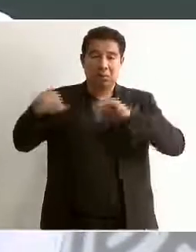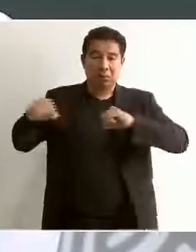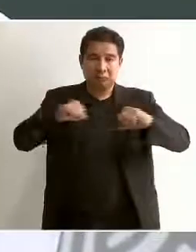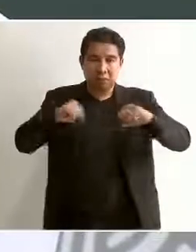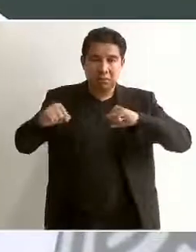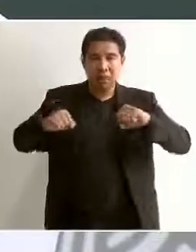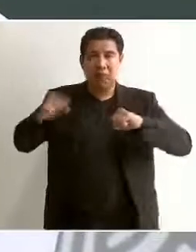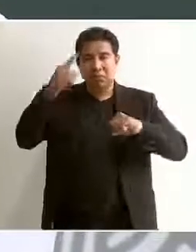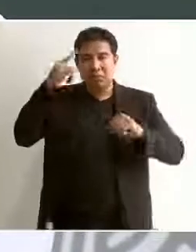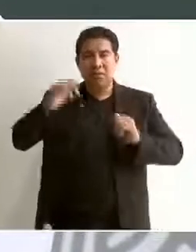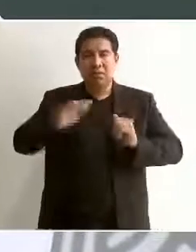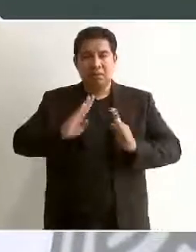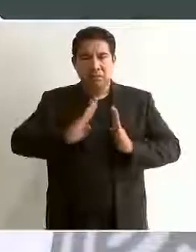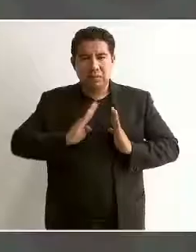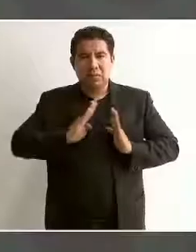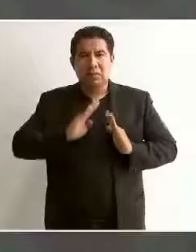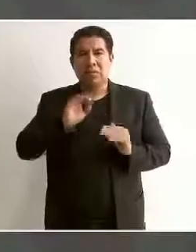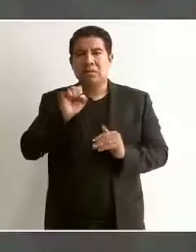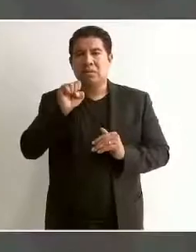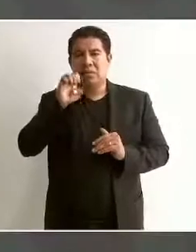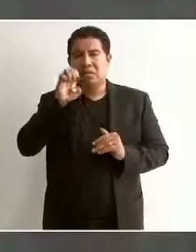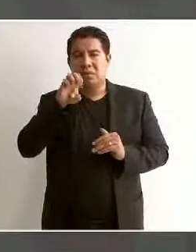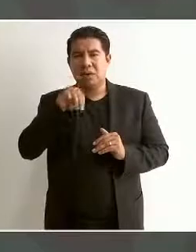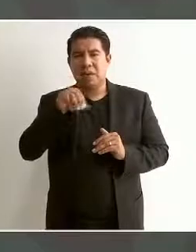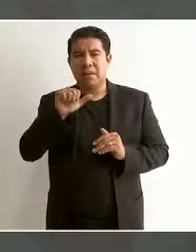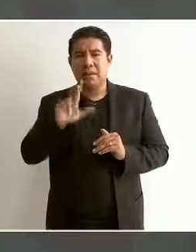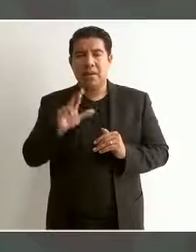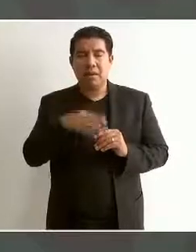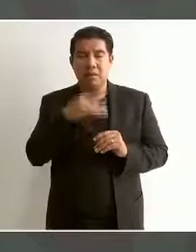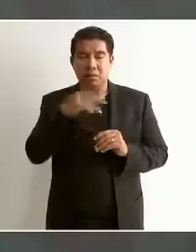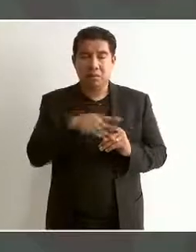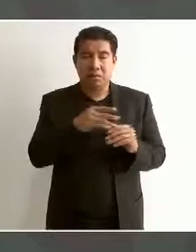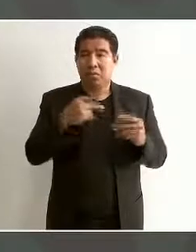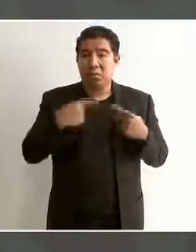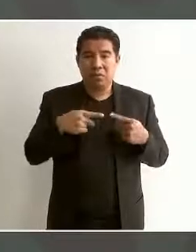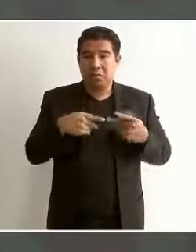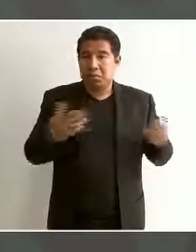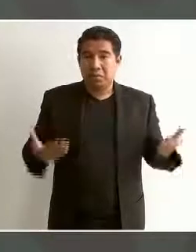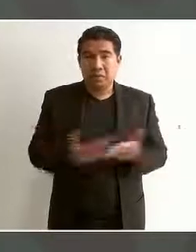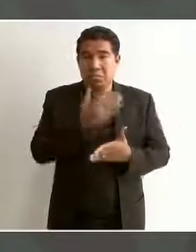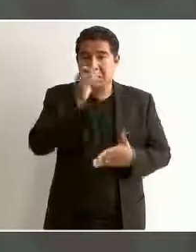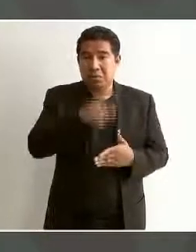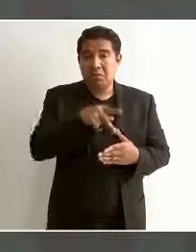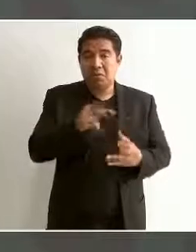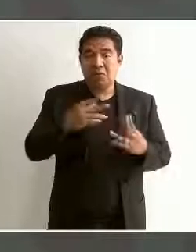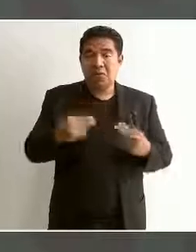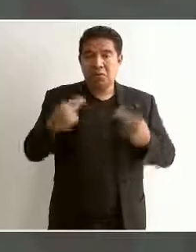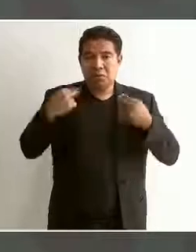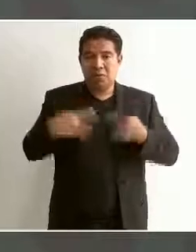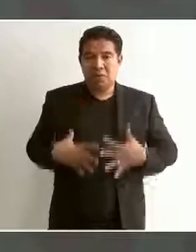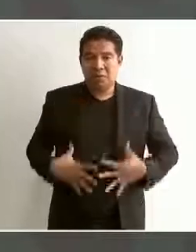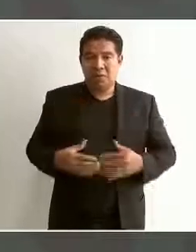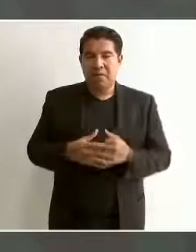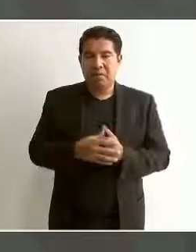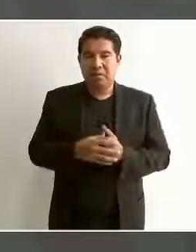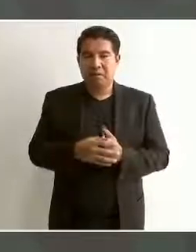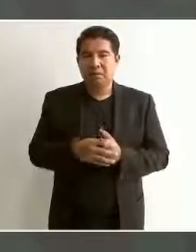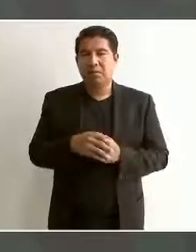marinos los soldados que es pueblo uniformado pero les agradezco también